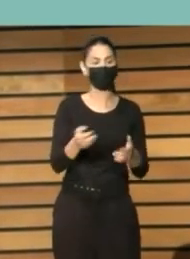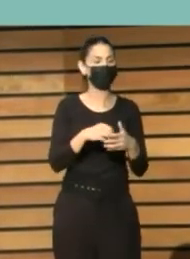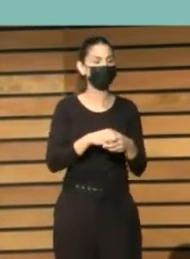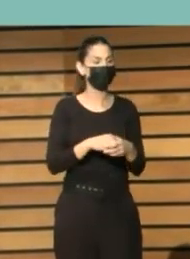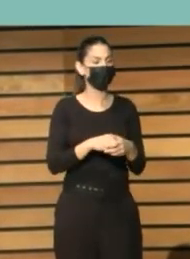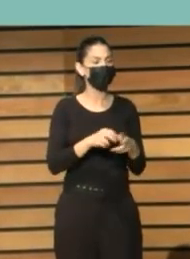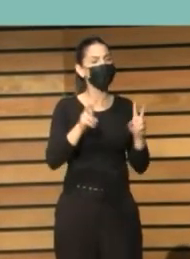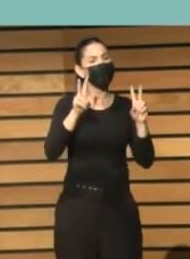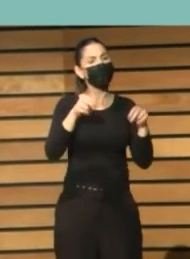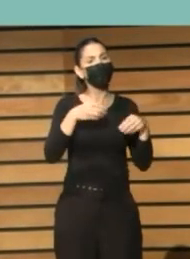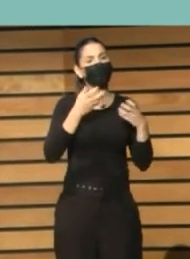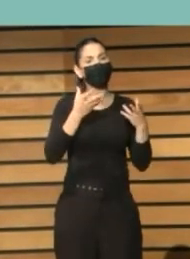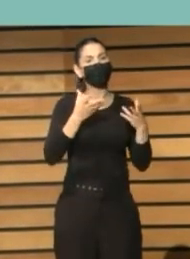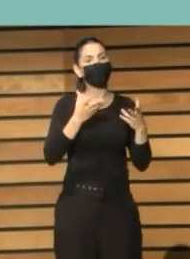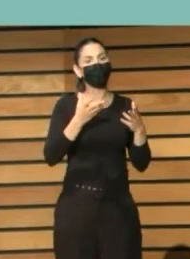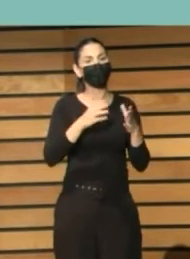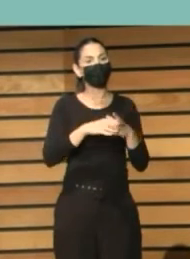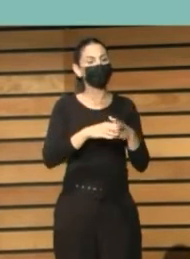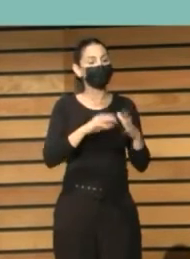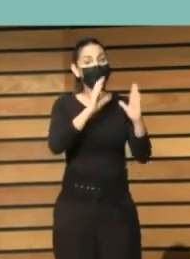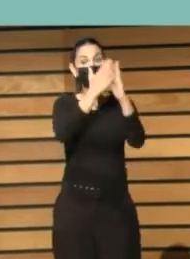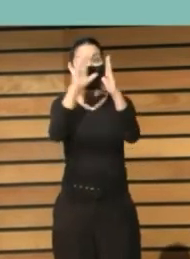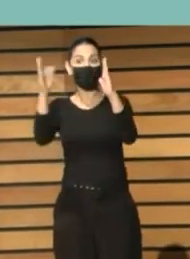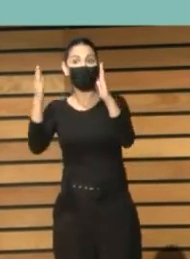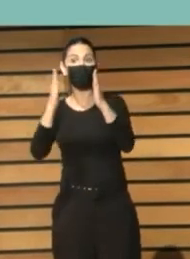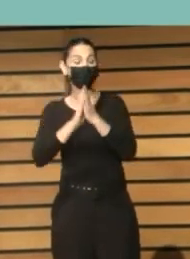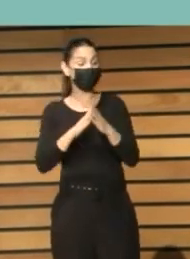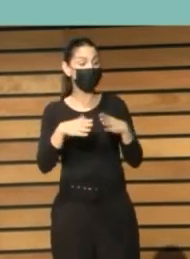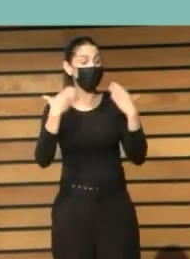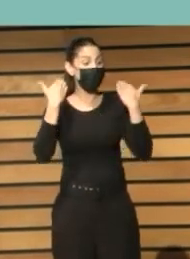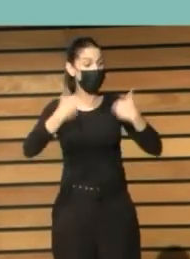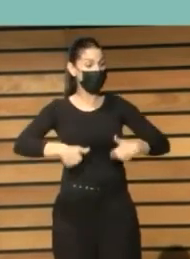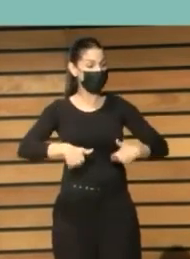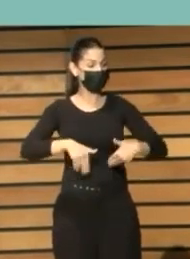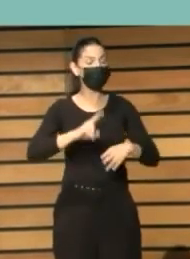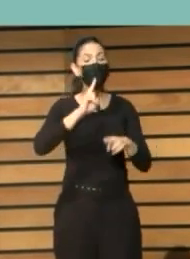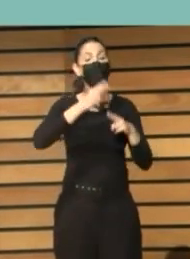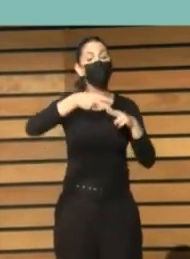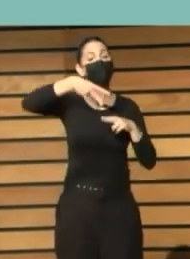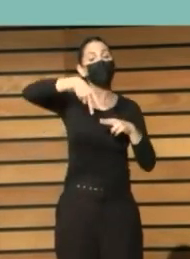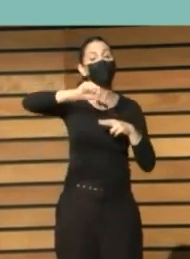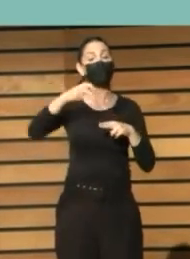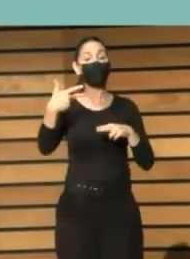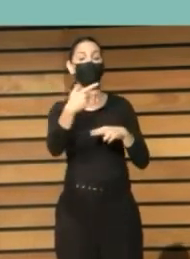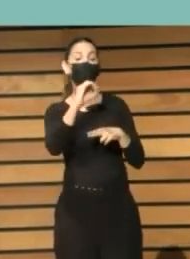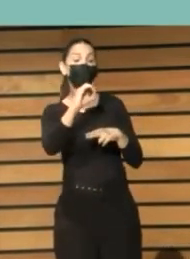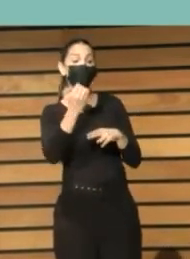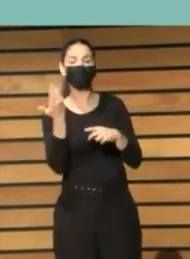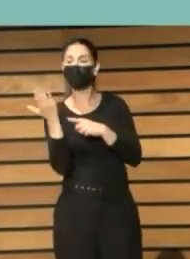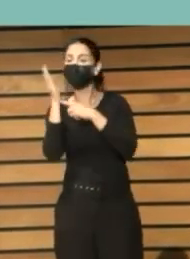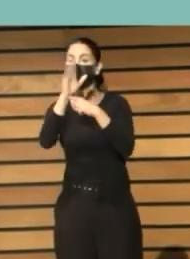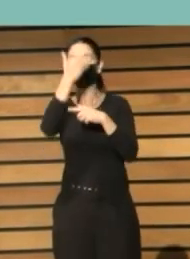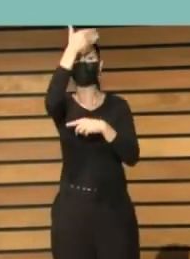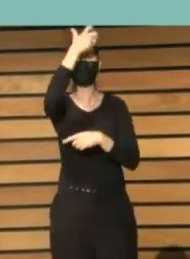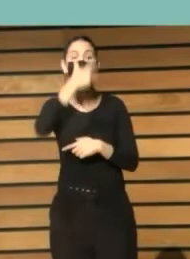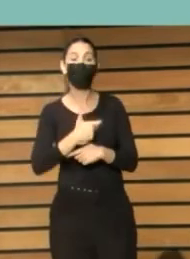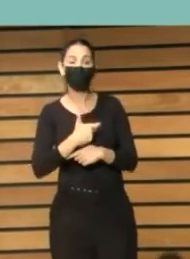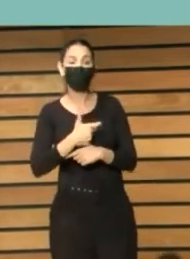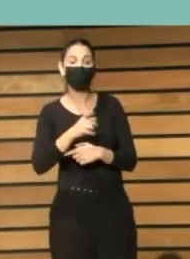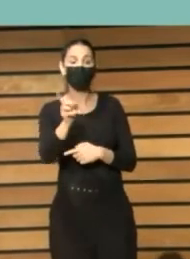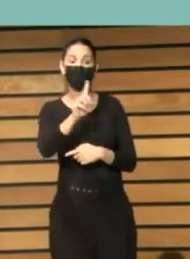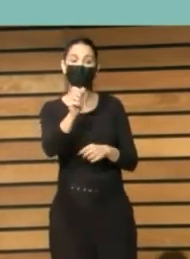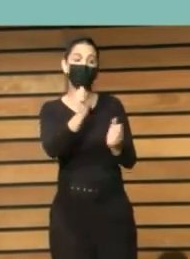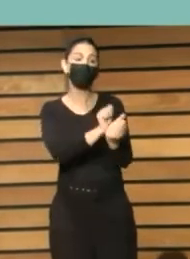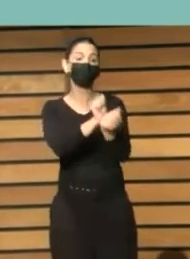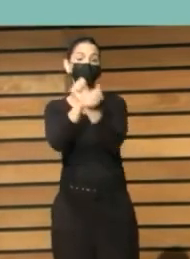el relato de la biblioteca humana se llama Nacho y es la persona que está de espaldas y no puede estar de frente no puede mostrar su imagen porque Nacho está en